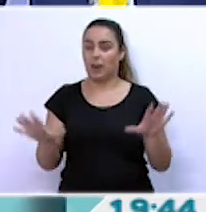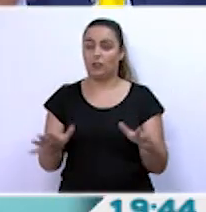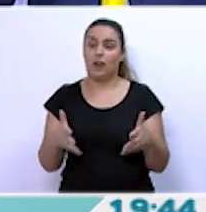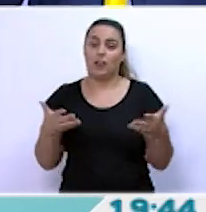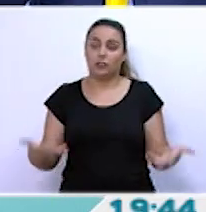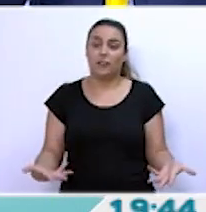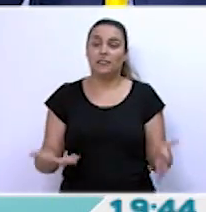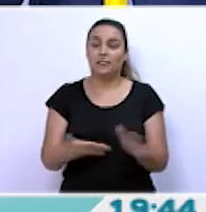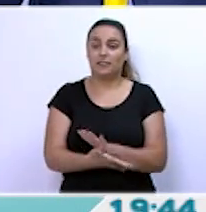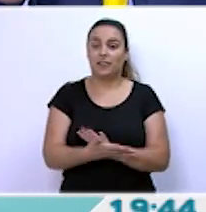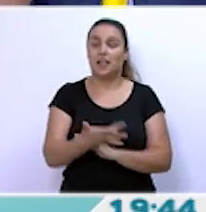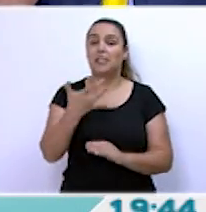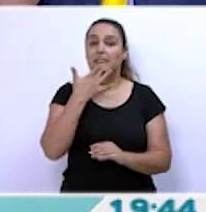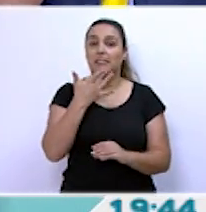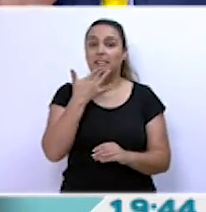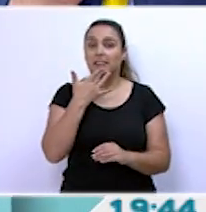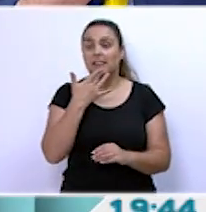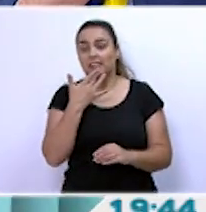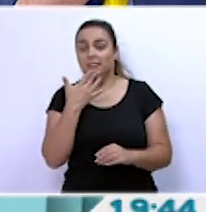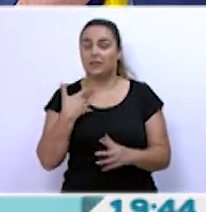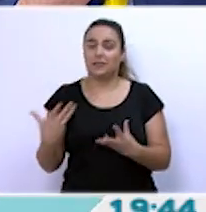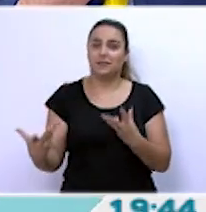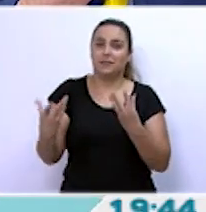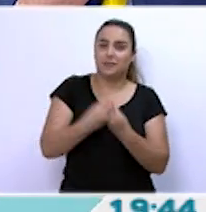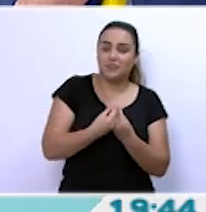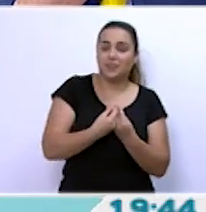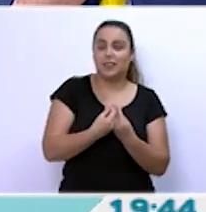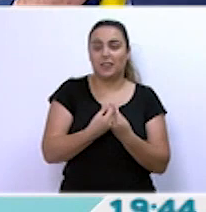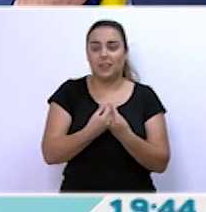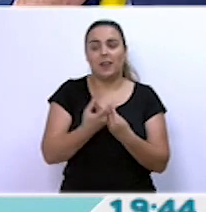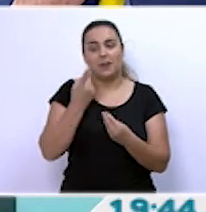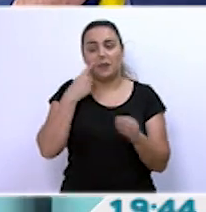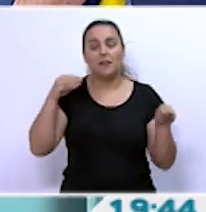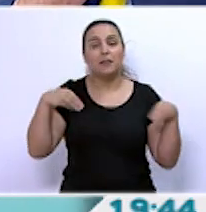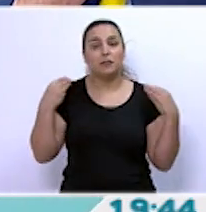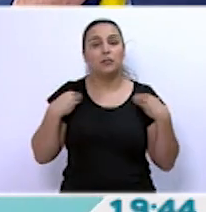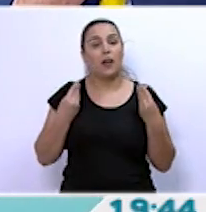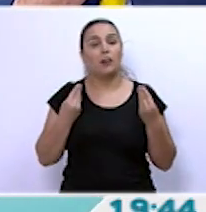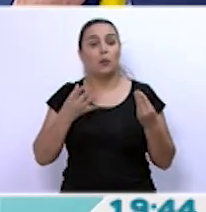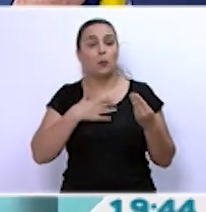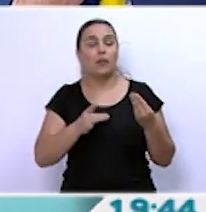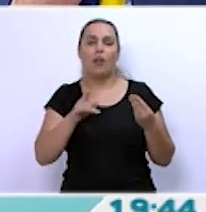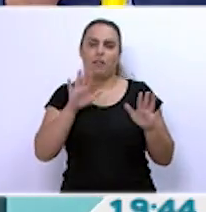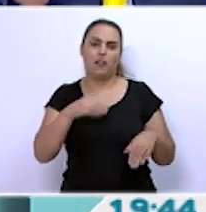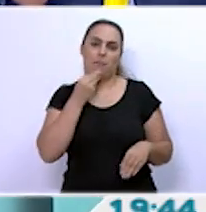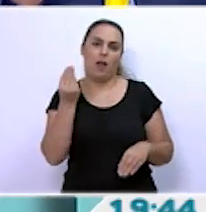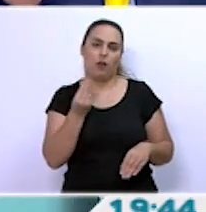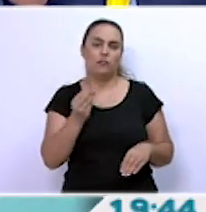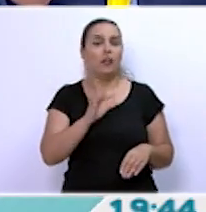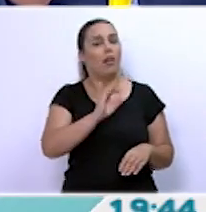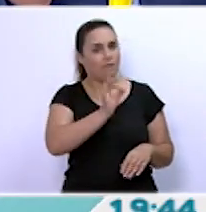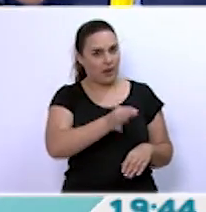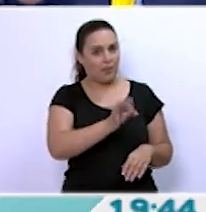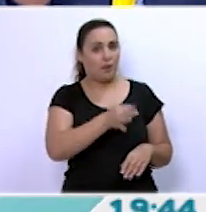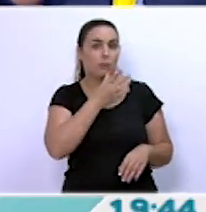lo cual, si tenemos un exterior que nos acompañe y que nos haga disfrutar de ese espacio, pues va a ser muchísimo mejor. La verdad es que lo